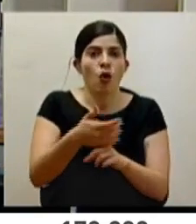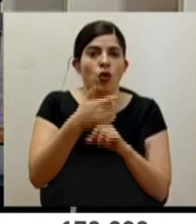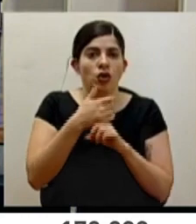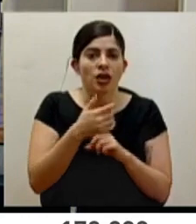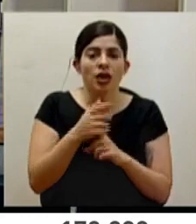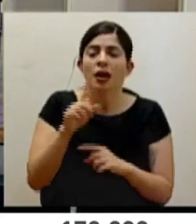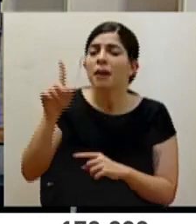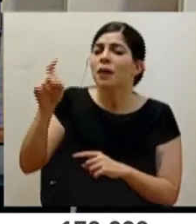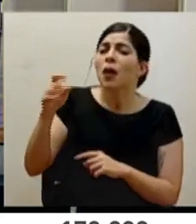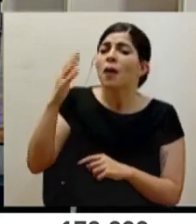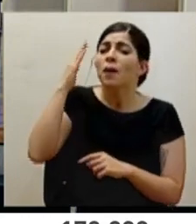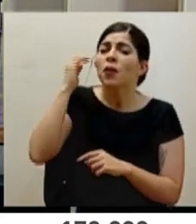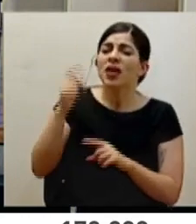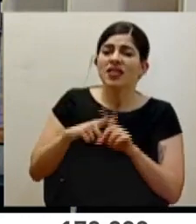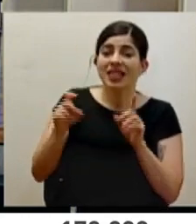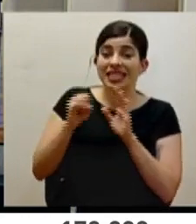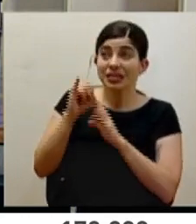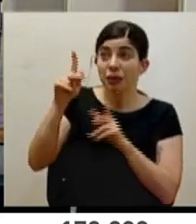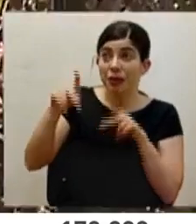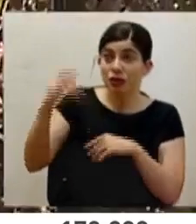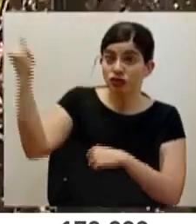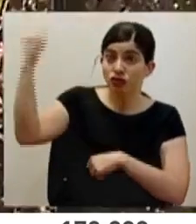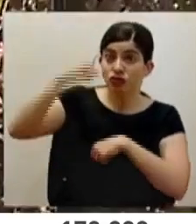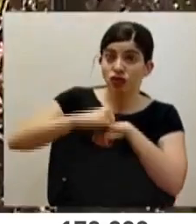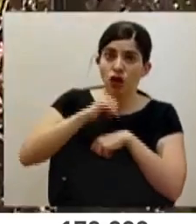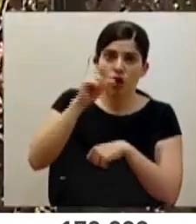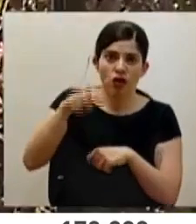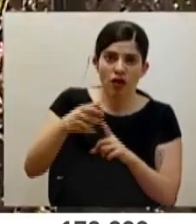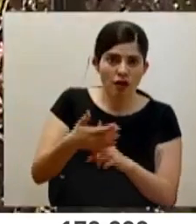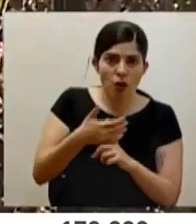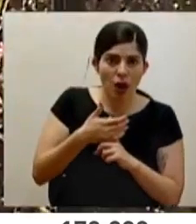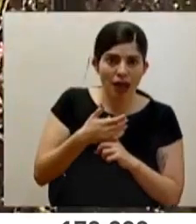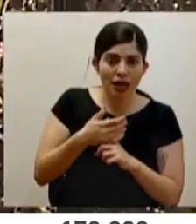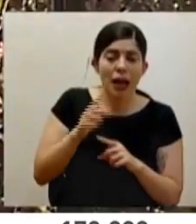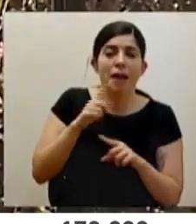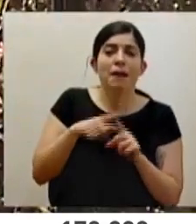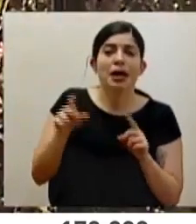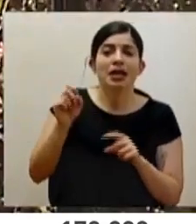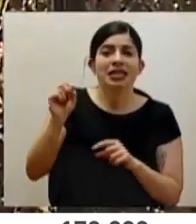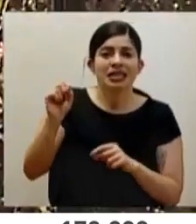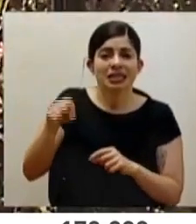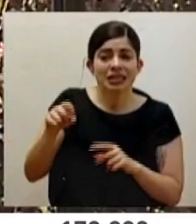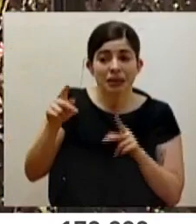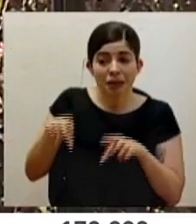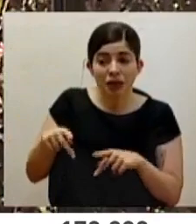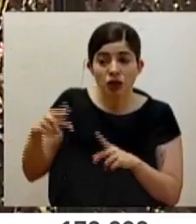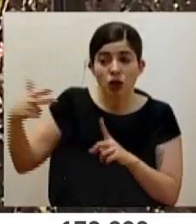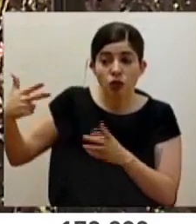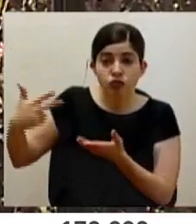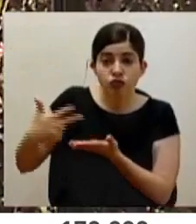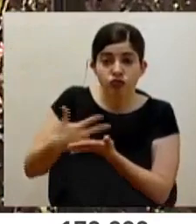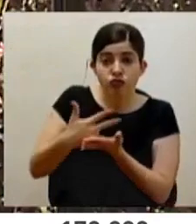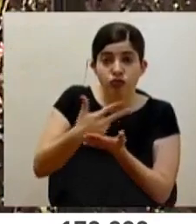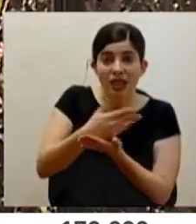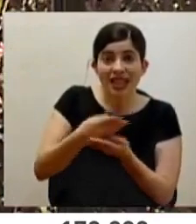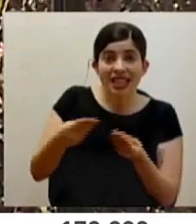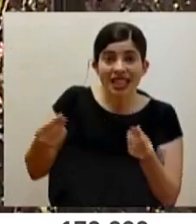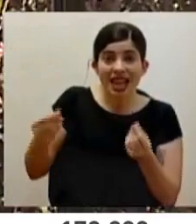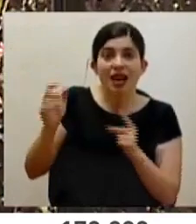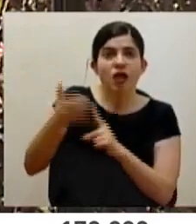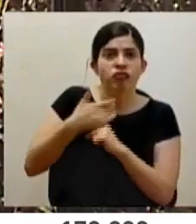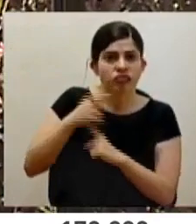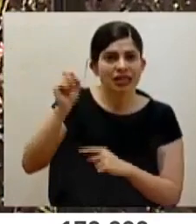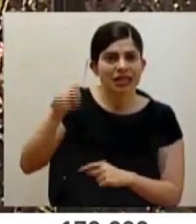porque una persona que entra por vía aérea no tiene que hacer cuarentena obligatoria y sí tiene que hacer cuarentena obligatoria a una persona que entra por vía